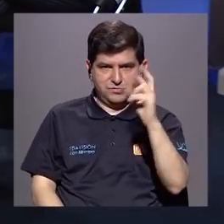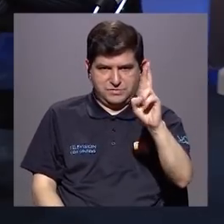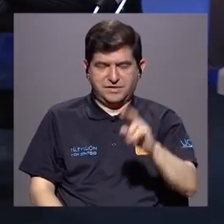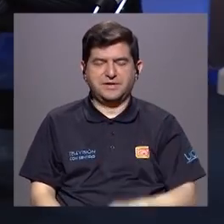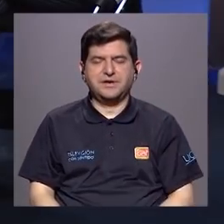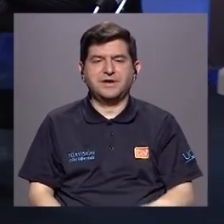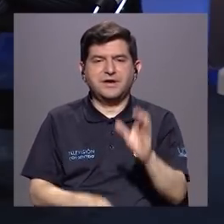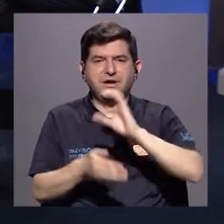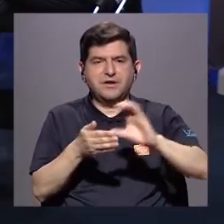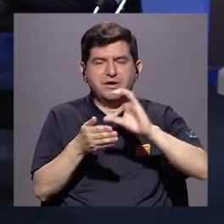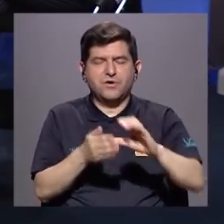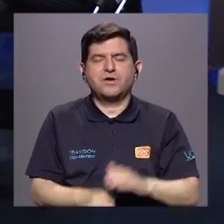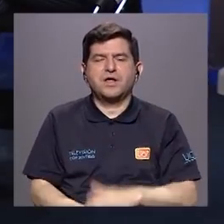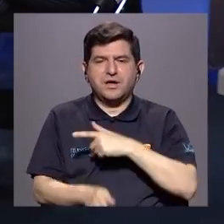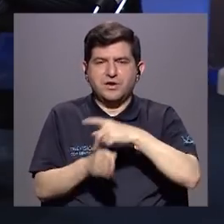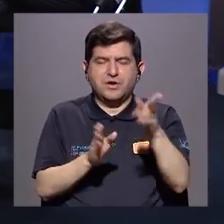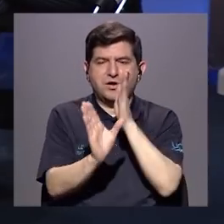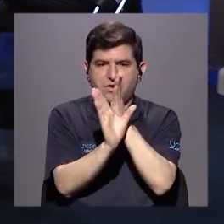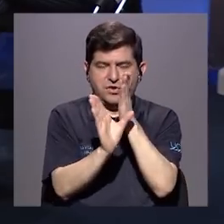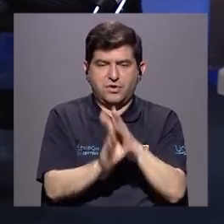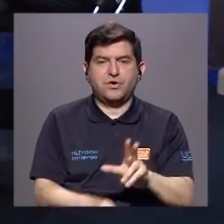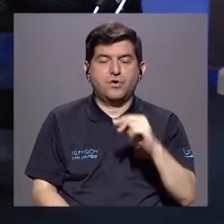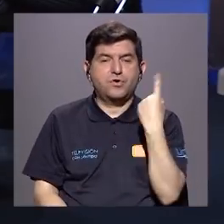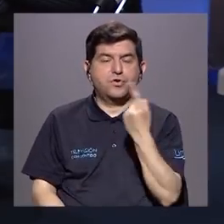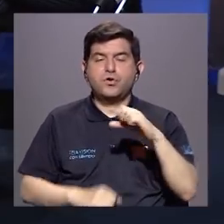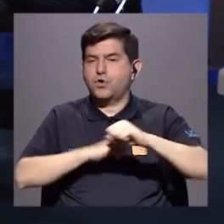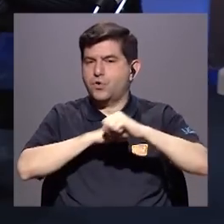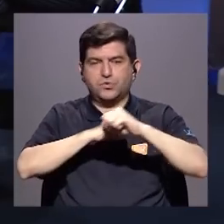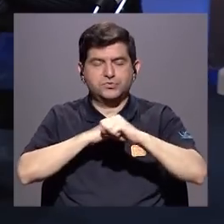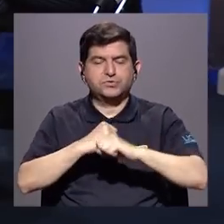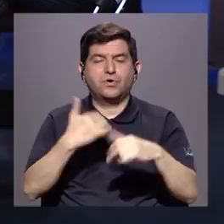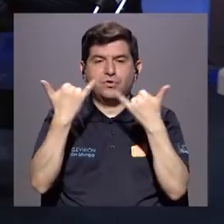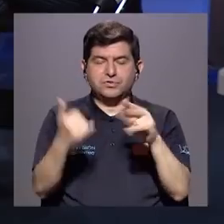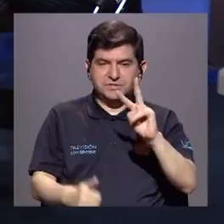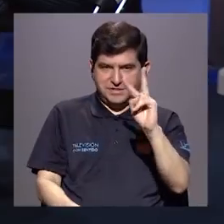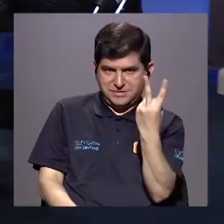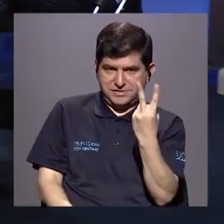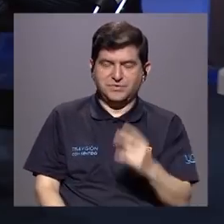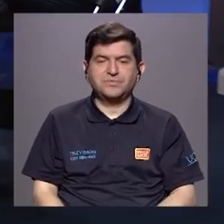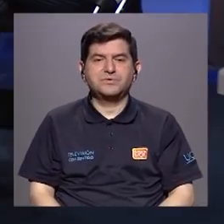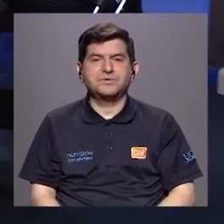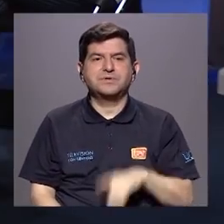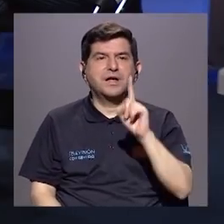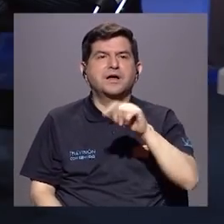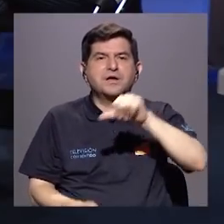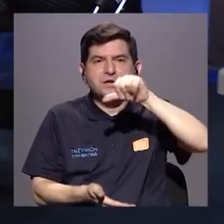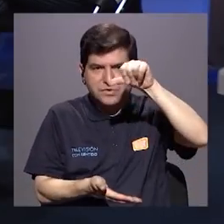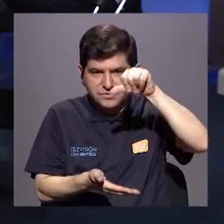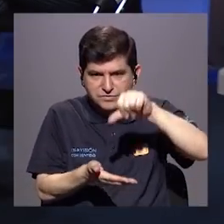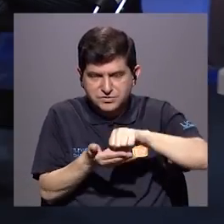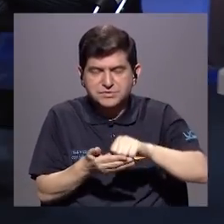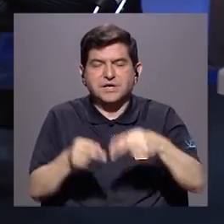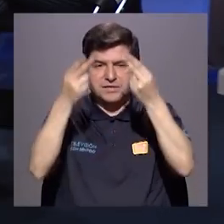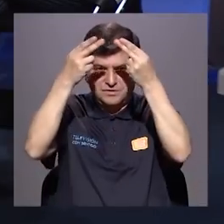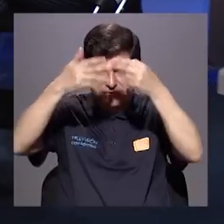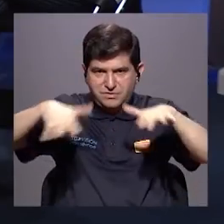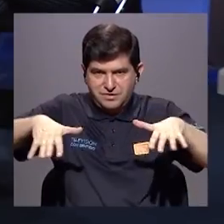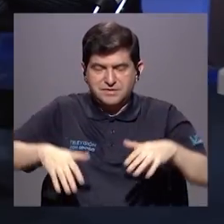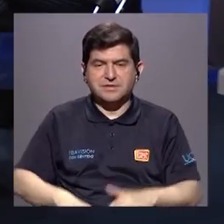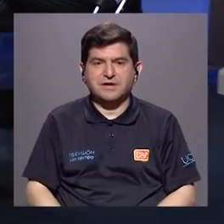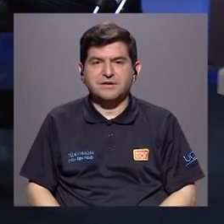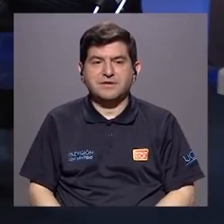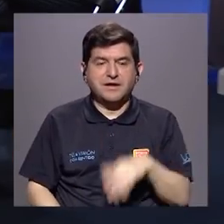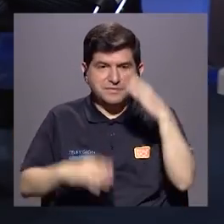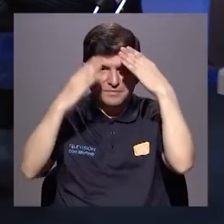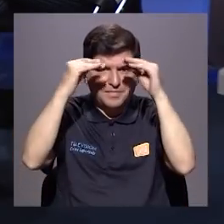Para el Colegio de Profesionales en Psicología se han creado no solo una campaña, vamos ahora por la segunda, y hay un centro disponible, un sitio web disponible,